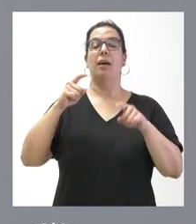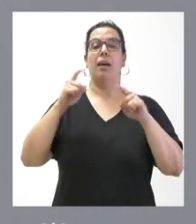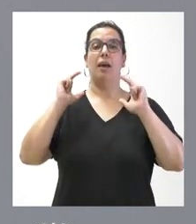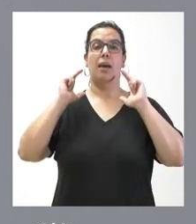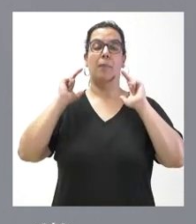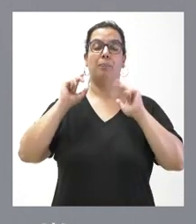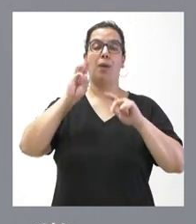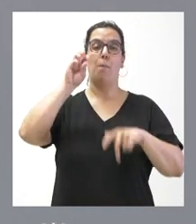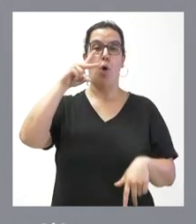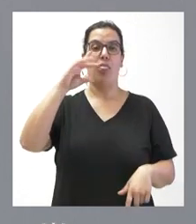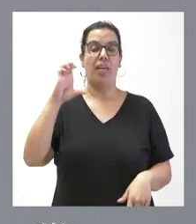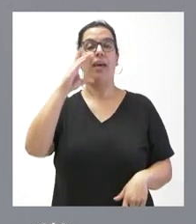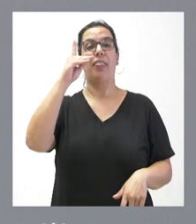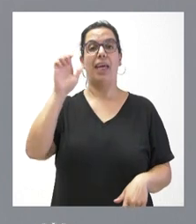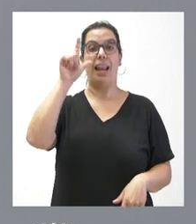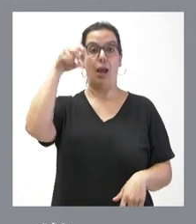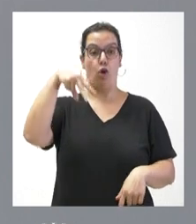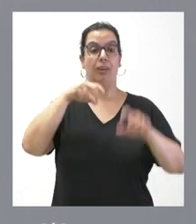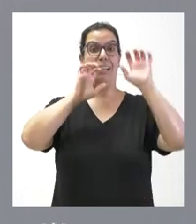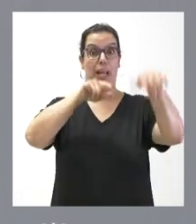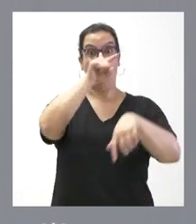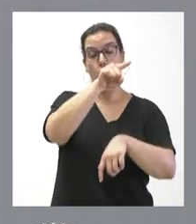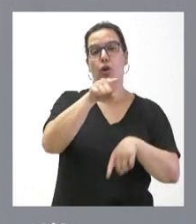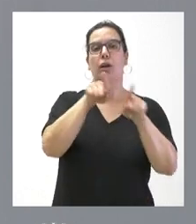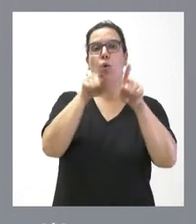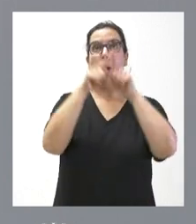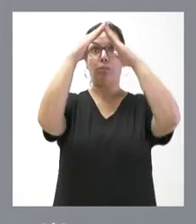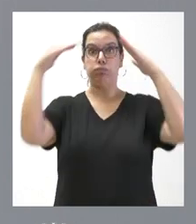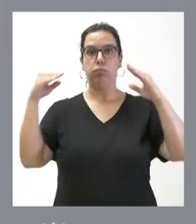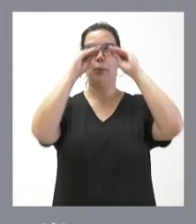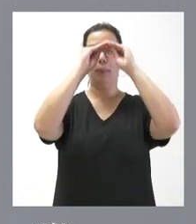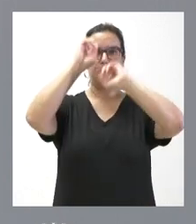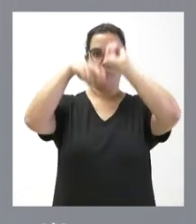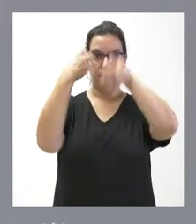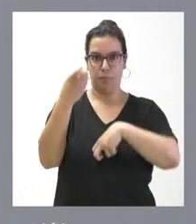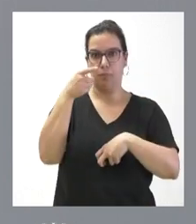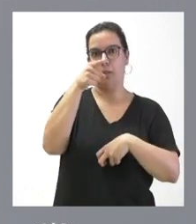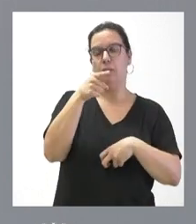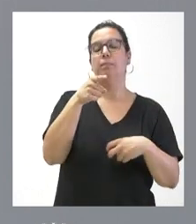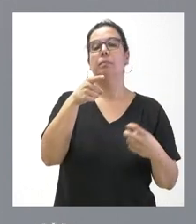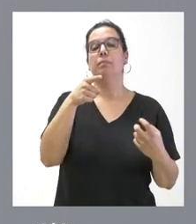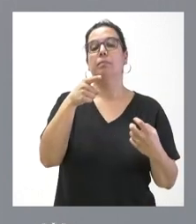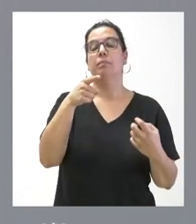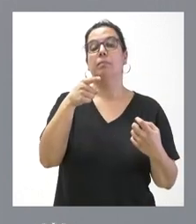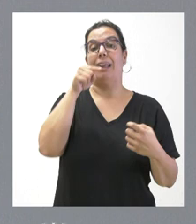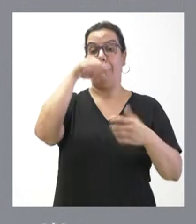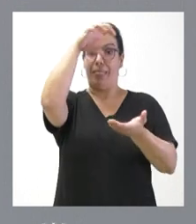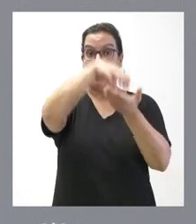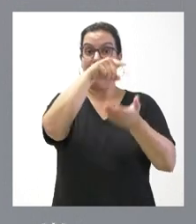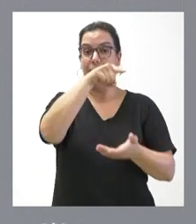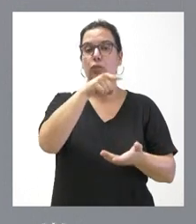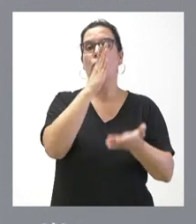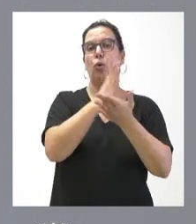en León, 1.766 metros cuadrados. Es lo que se reforma y en este centro cursan